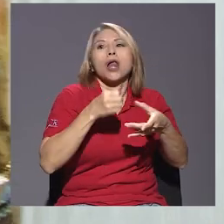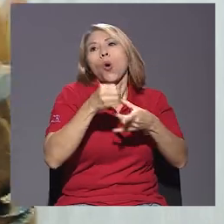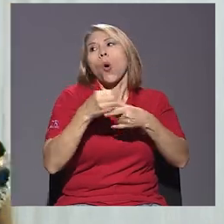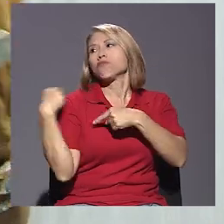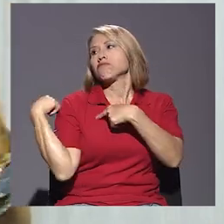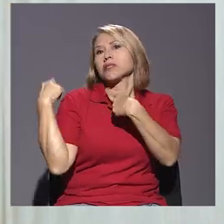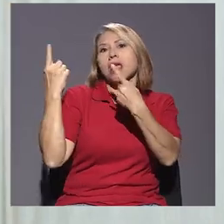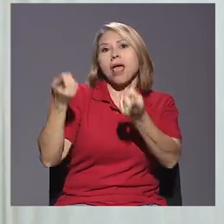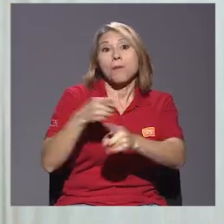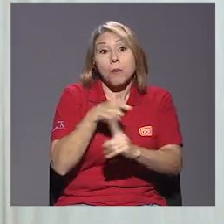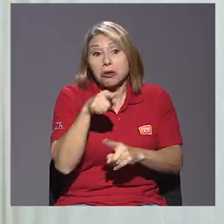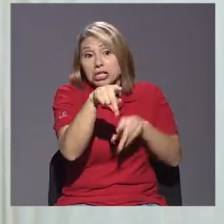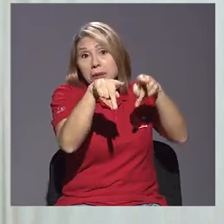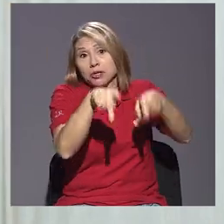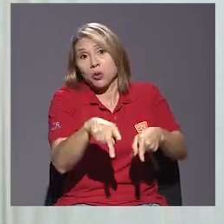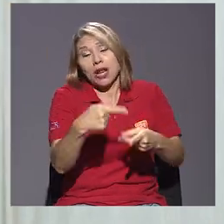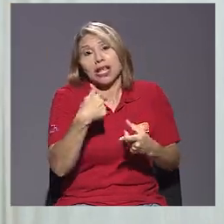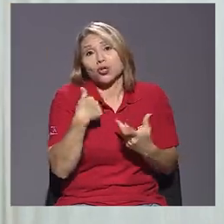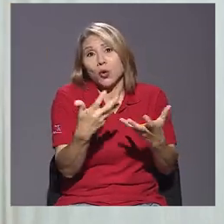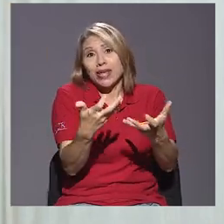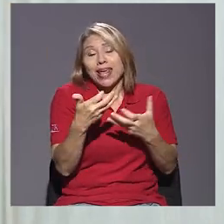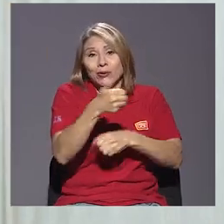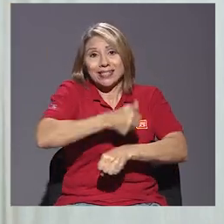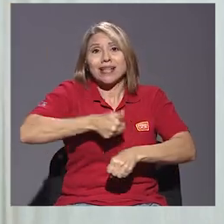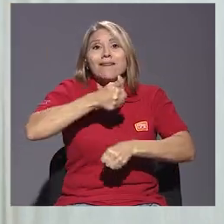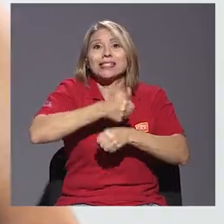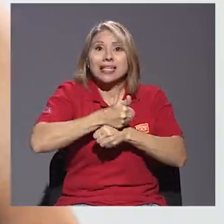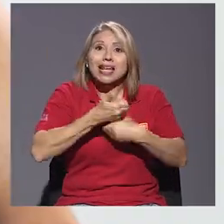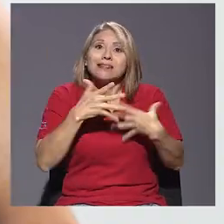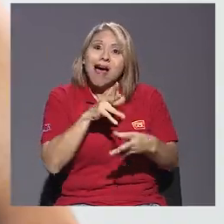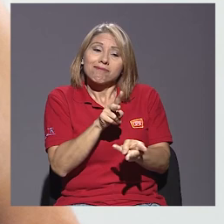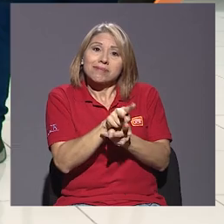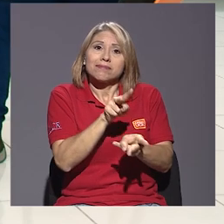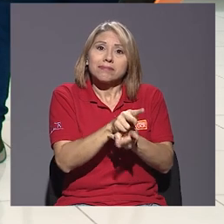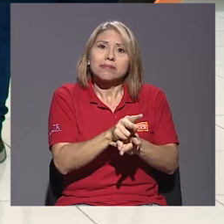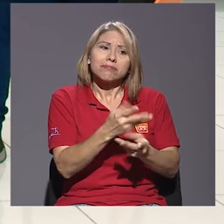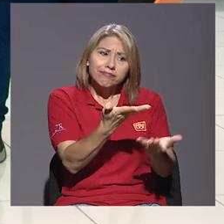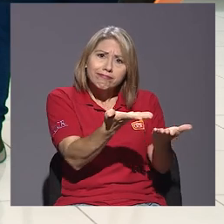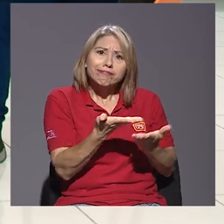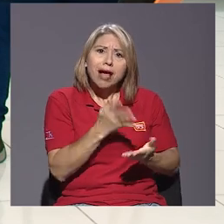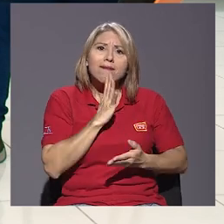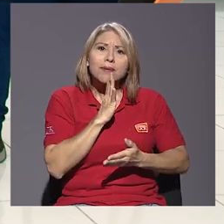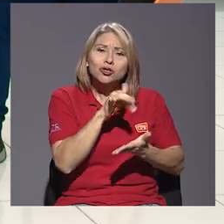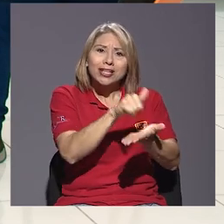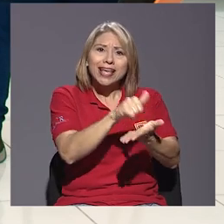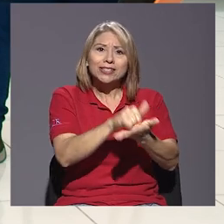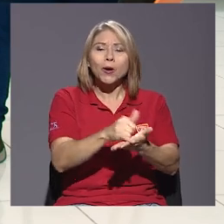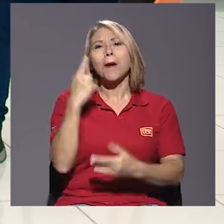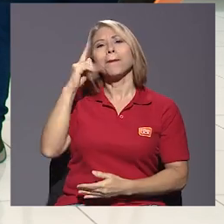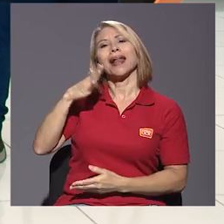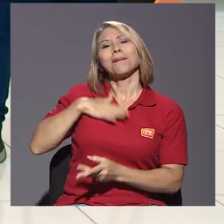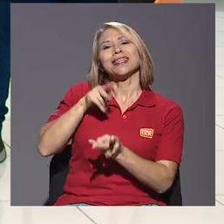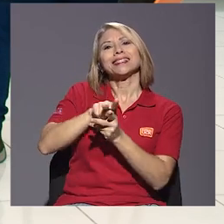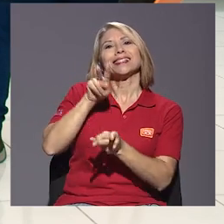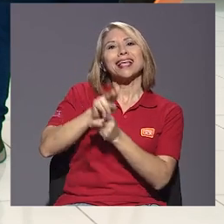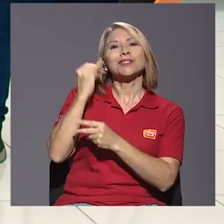queriendo establecer este vínculo sexual. Hablemos de eso. El sexo ideal para mí sería así como consensuado